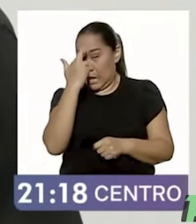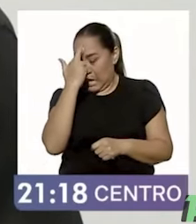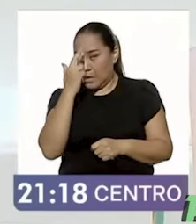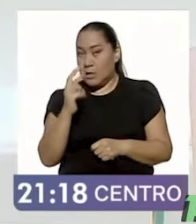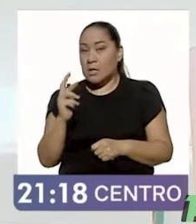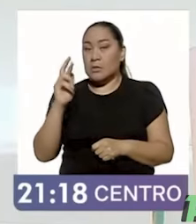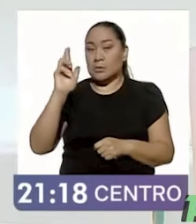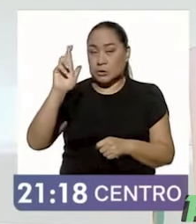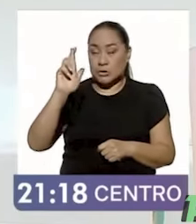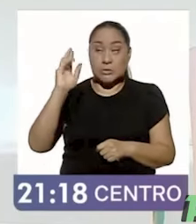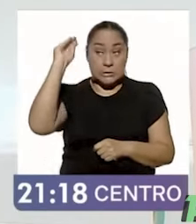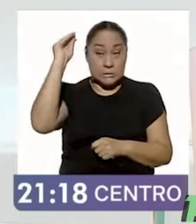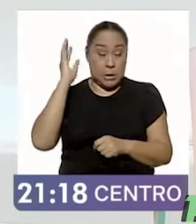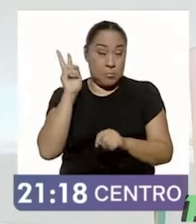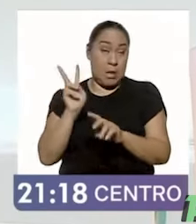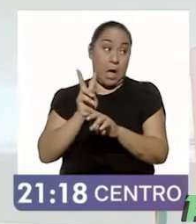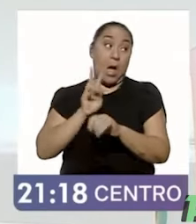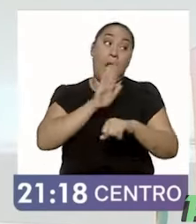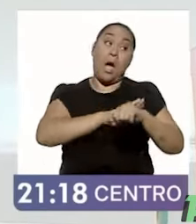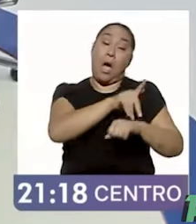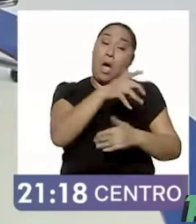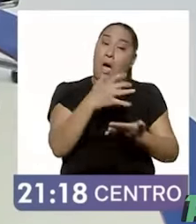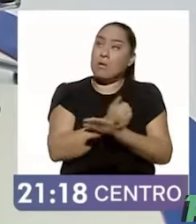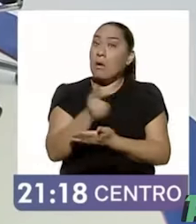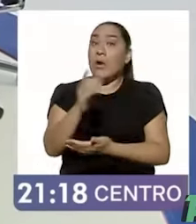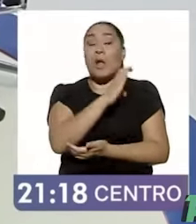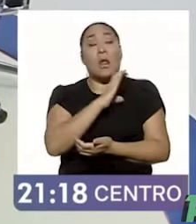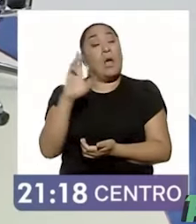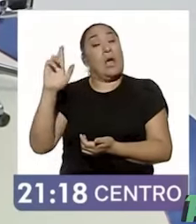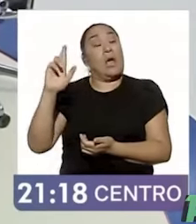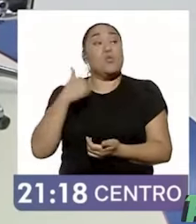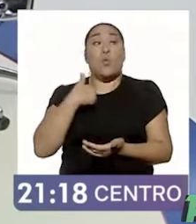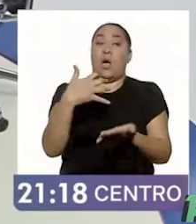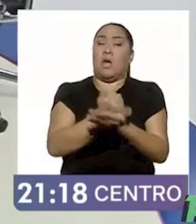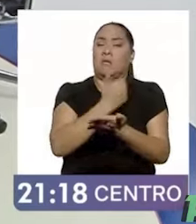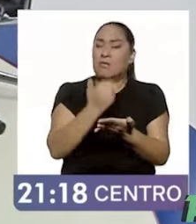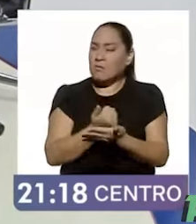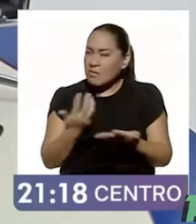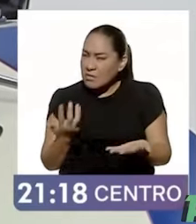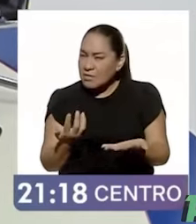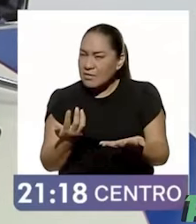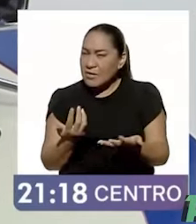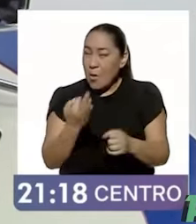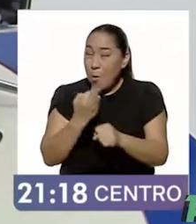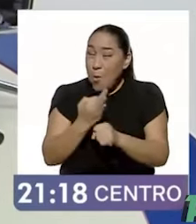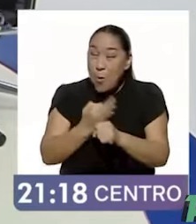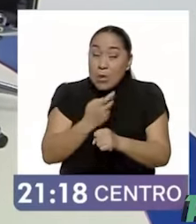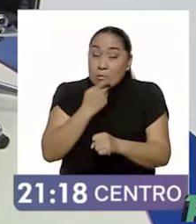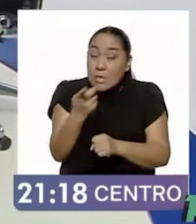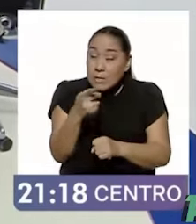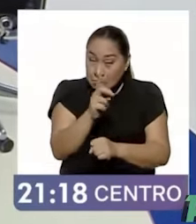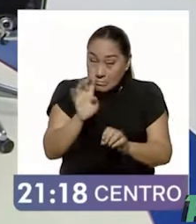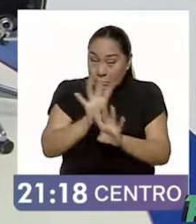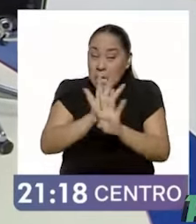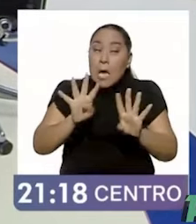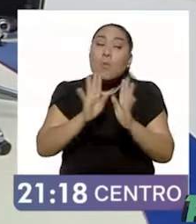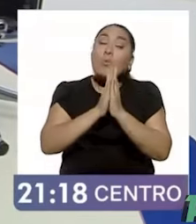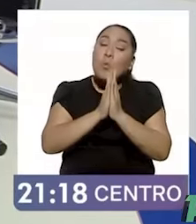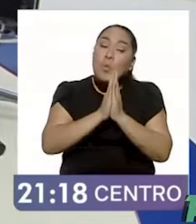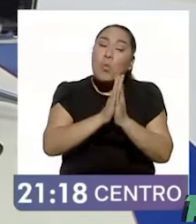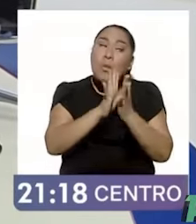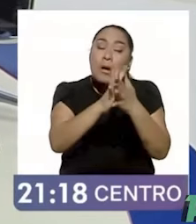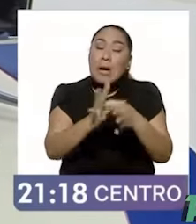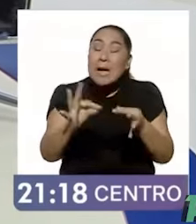con Taboada ahí atrás diciendo que ganó. Ella dijo que ganó. O sea, la que salió a decir exactamente lo que ahora están llamando ellos a decir que no se haga,